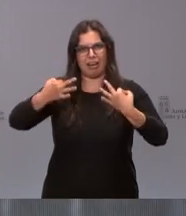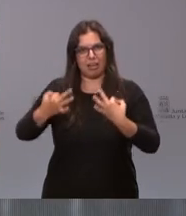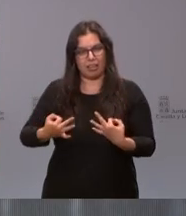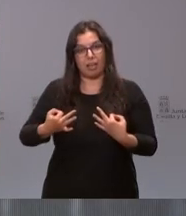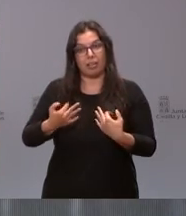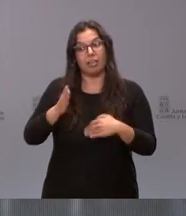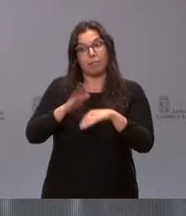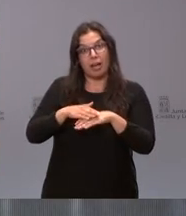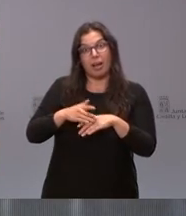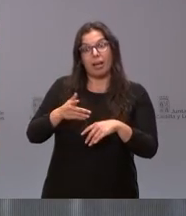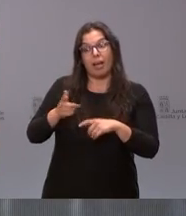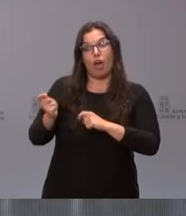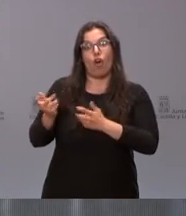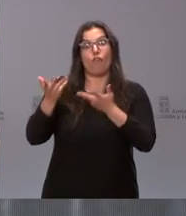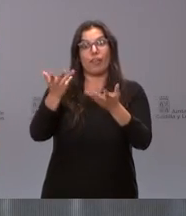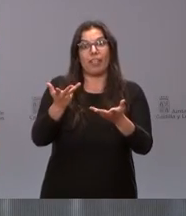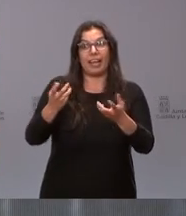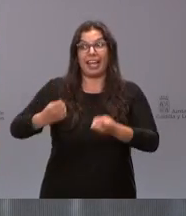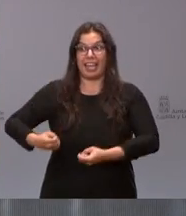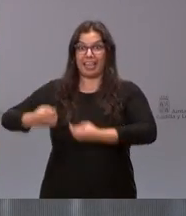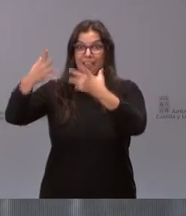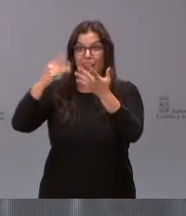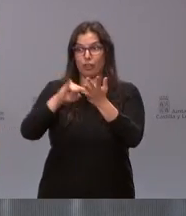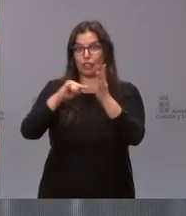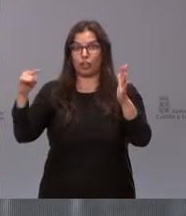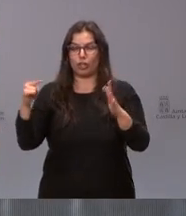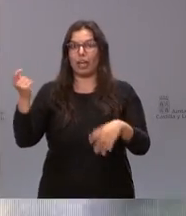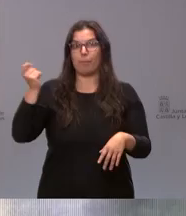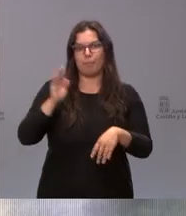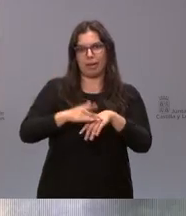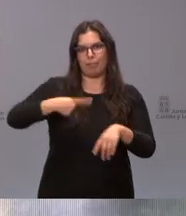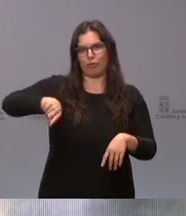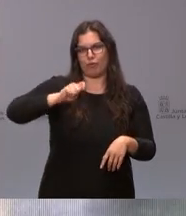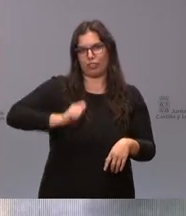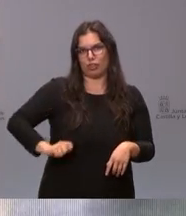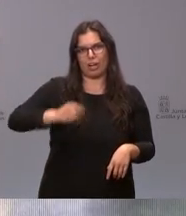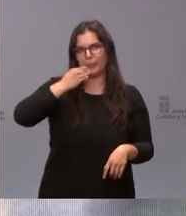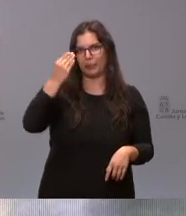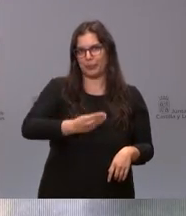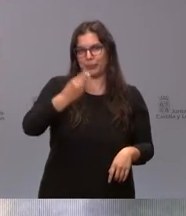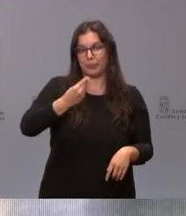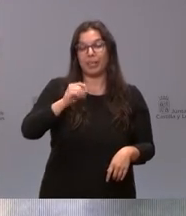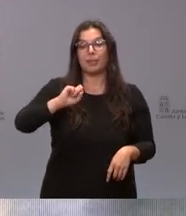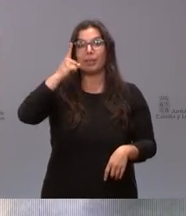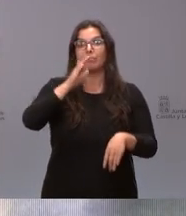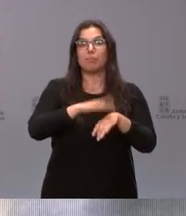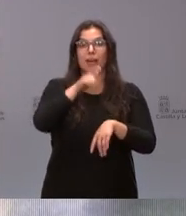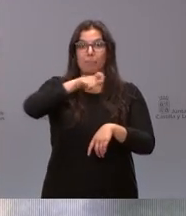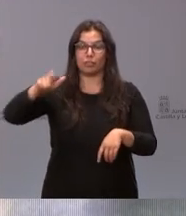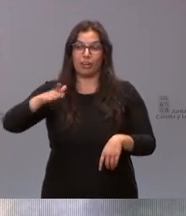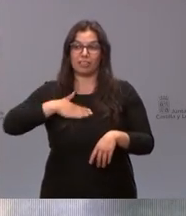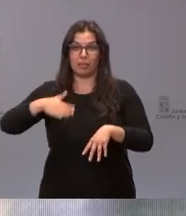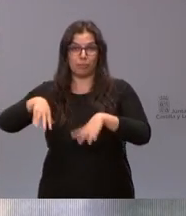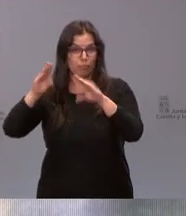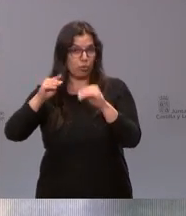profesionales tuvierais unas instalaciones y un equipo tecnológico de primer nivel y sobre todo para que los burgaleses y no solo los